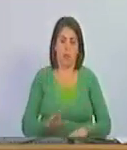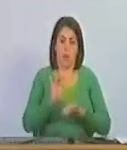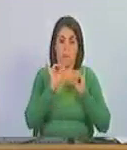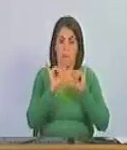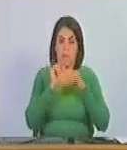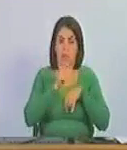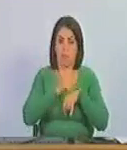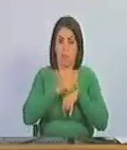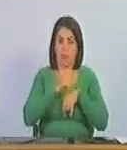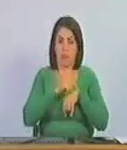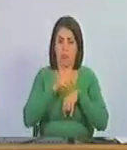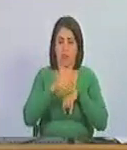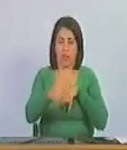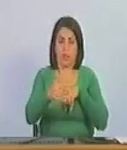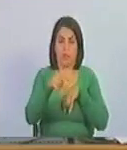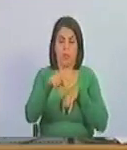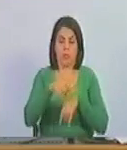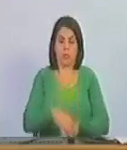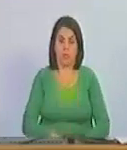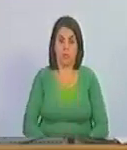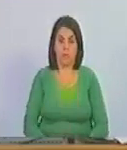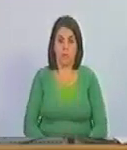momento en que